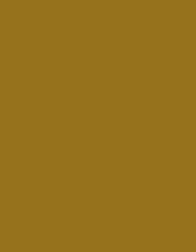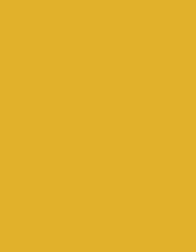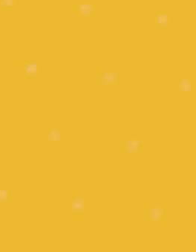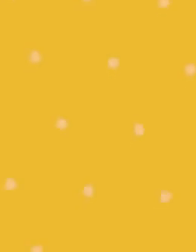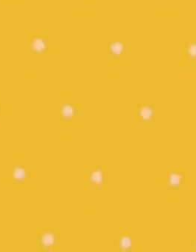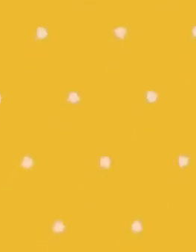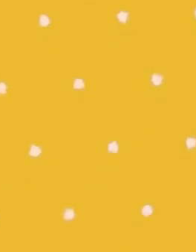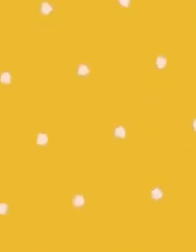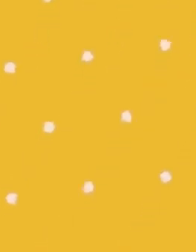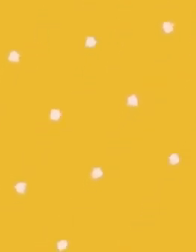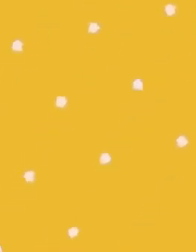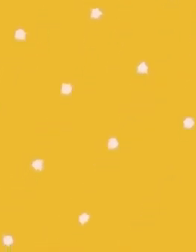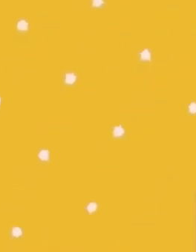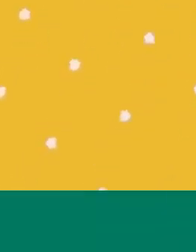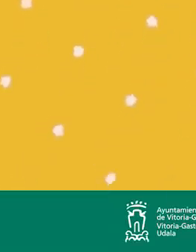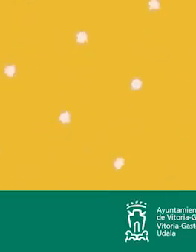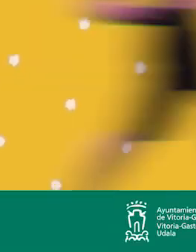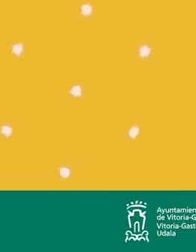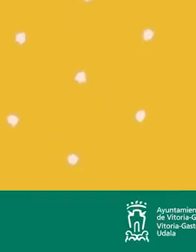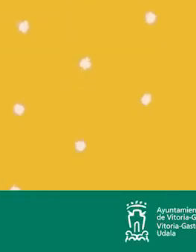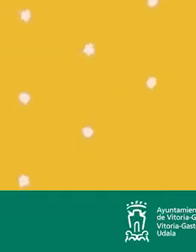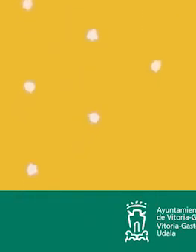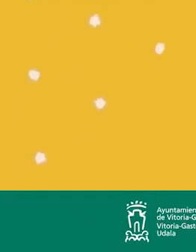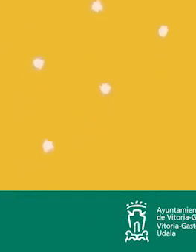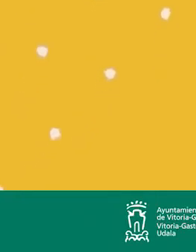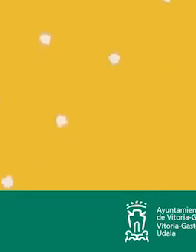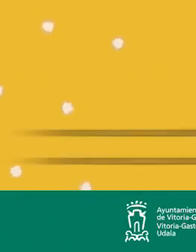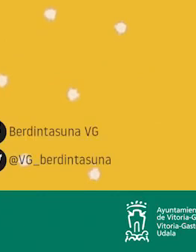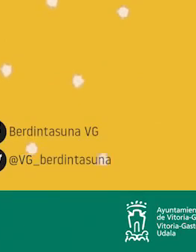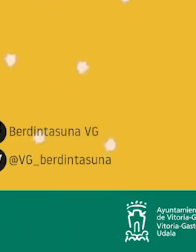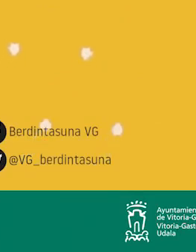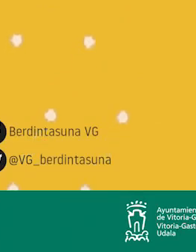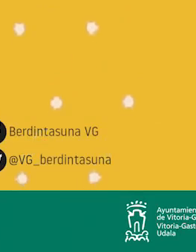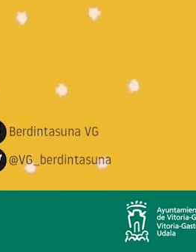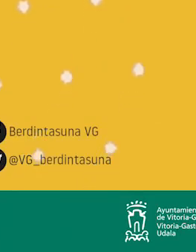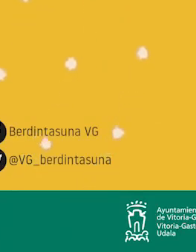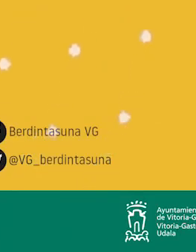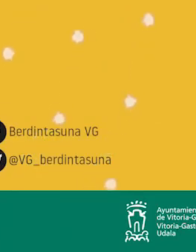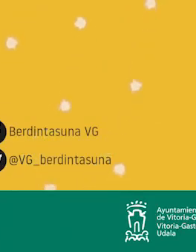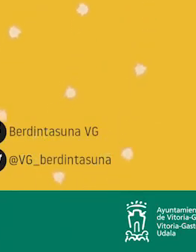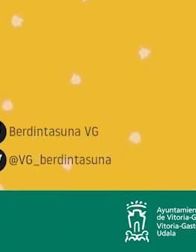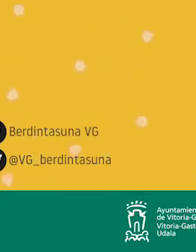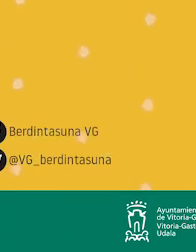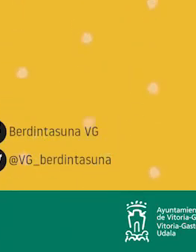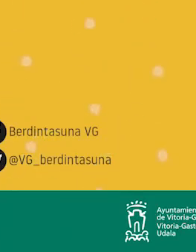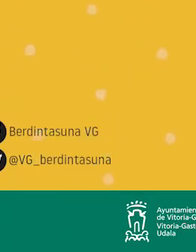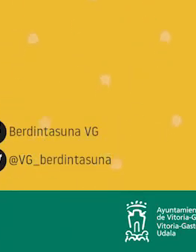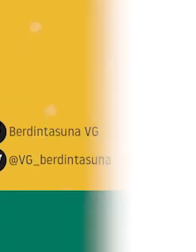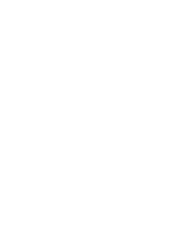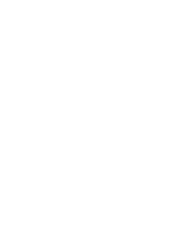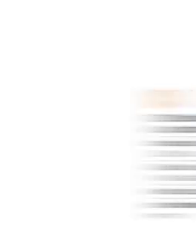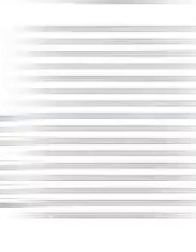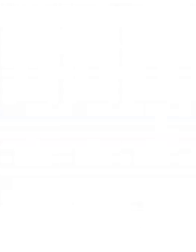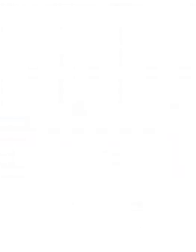Zeyak gotazkin ditu Zeyak głu